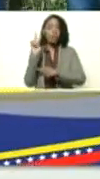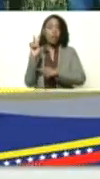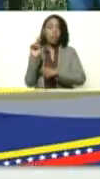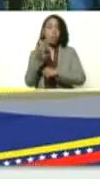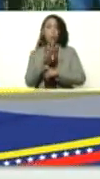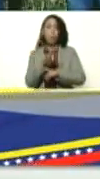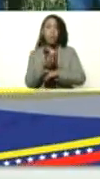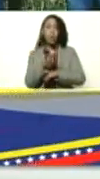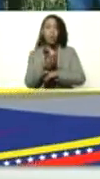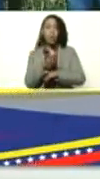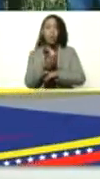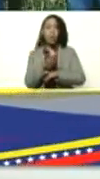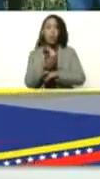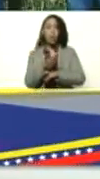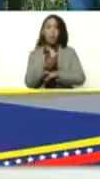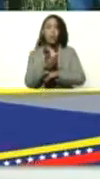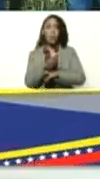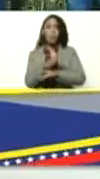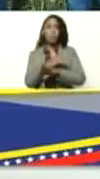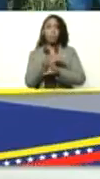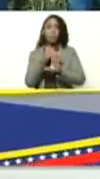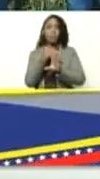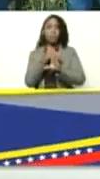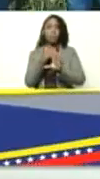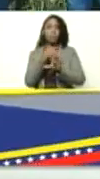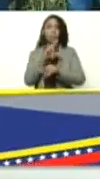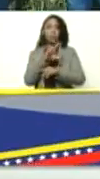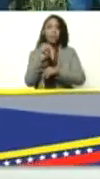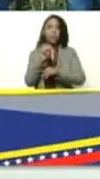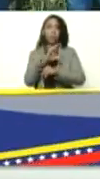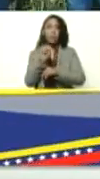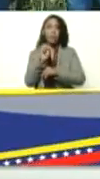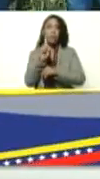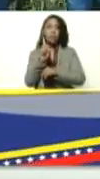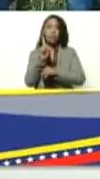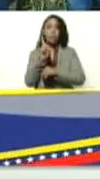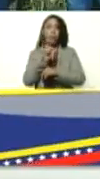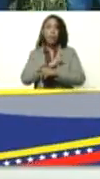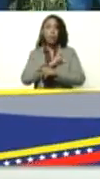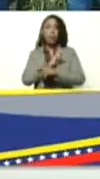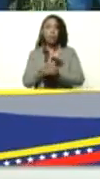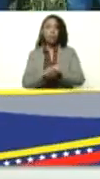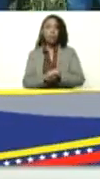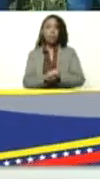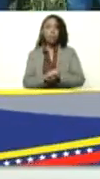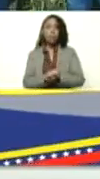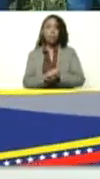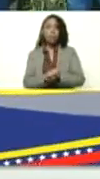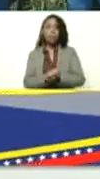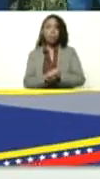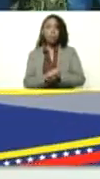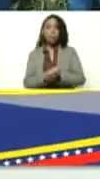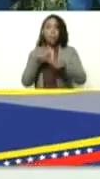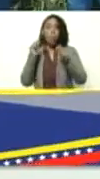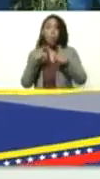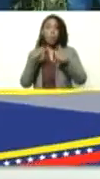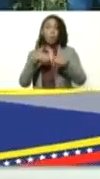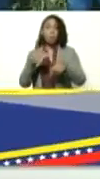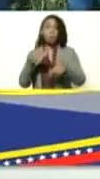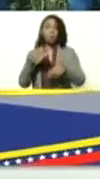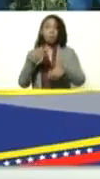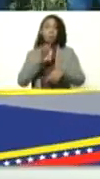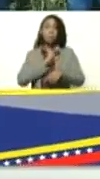mediados de el 30 31 de enero o sea que ahorita vamos a tener